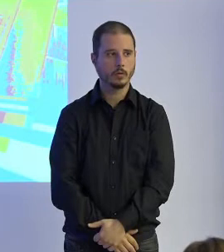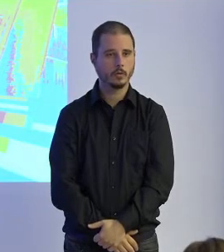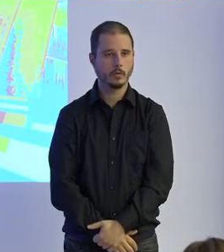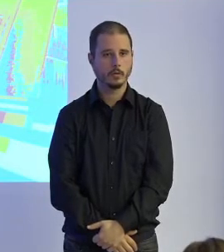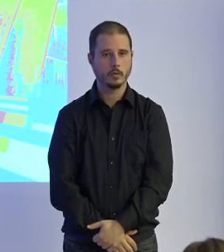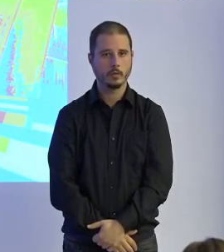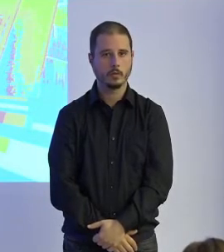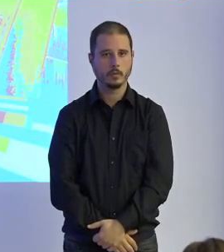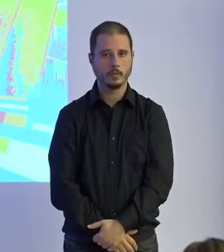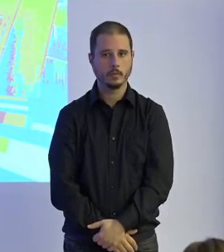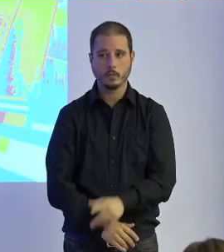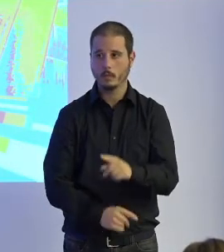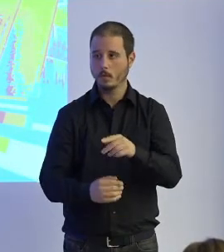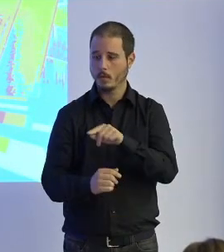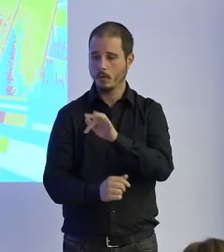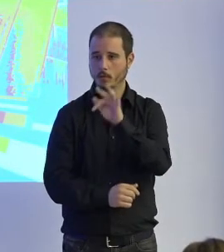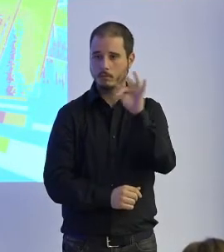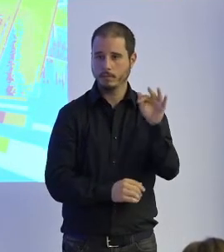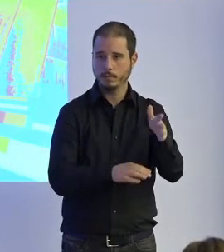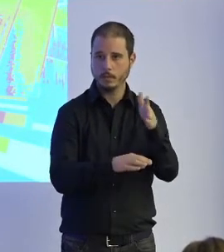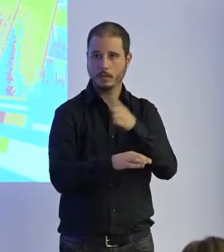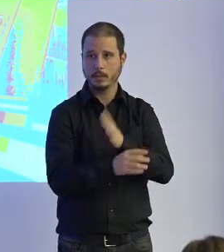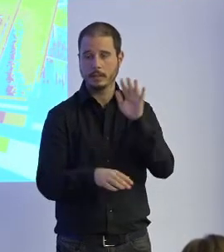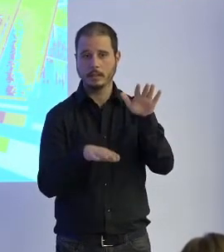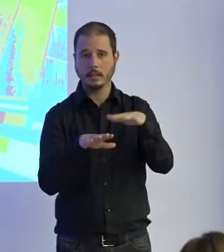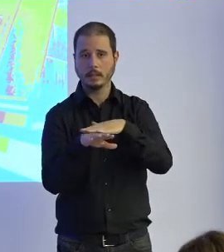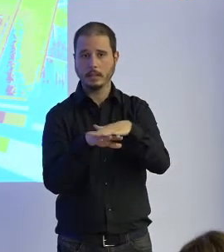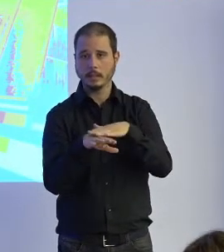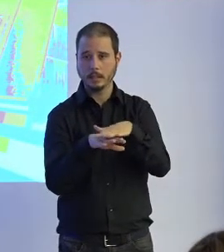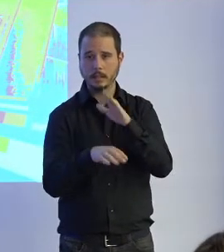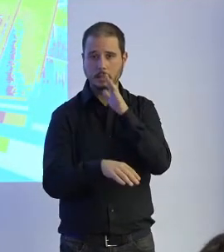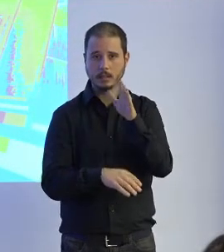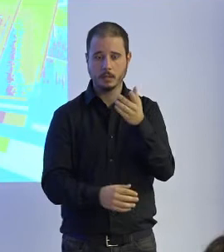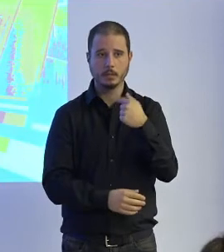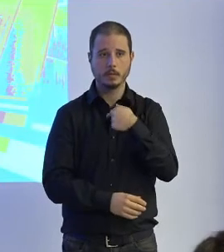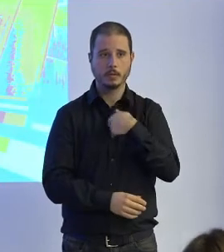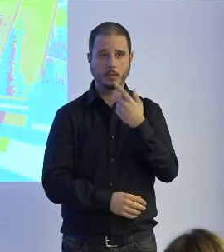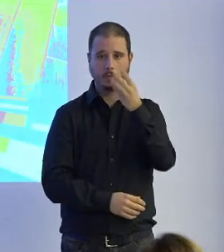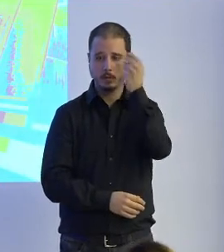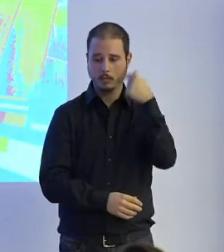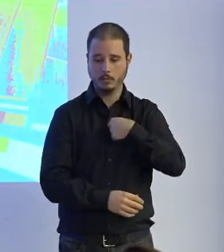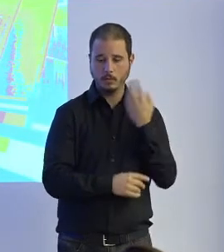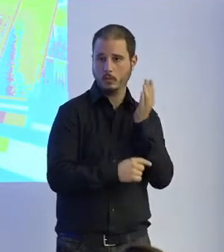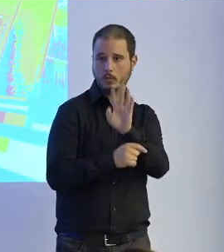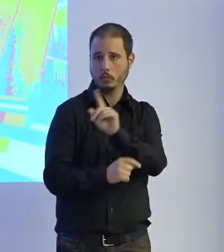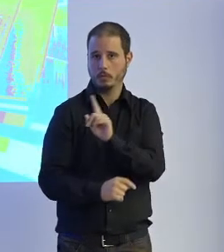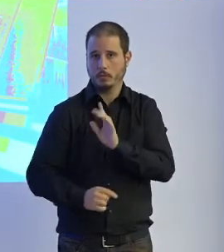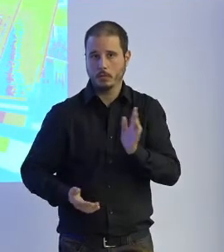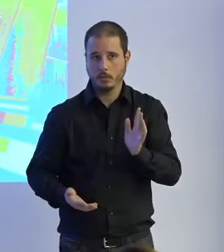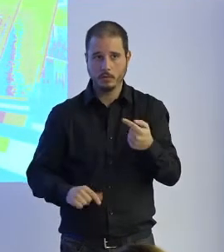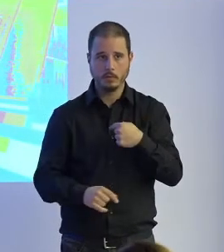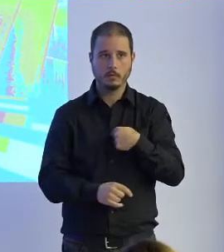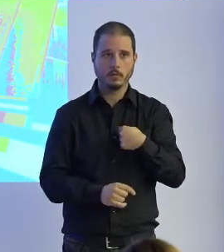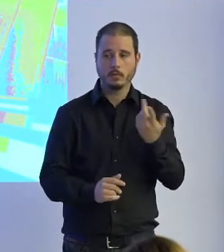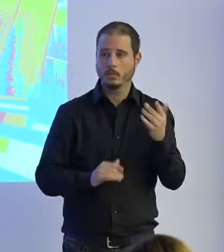paso al siguiente ponente quiero pediros disculpas porque con esto de las prisas he omitido mi presentación, mi presentación quiere decir hombre, cuando uno